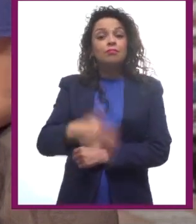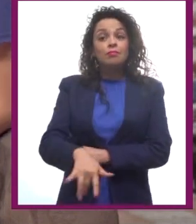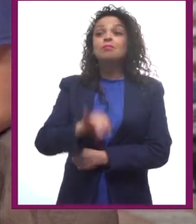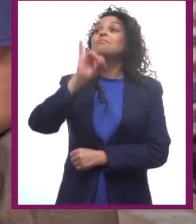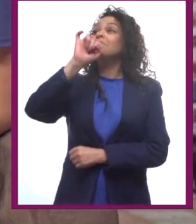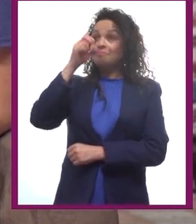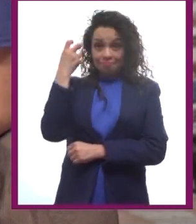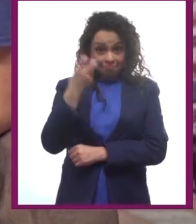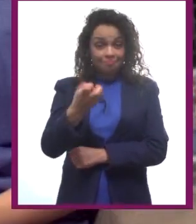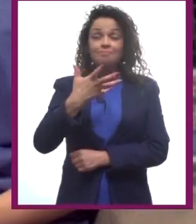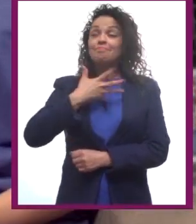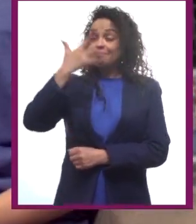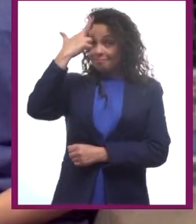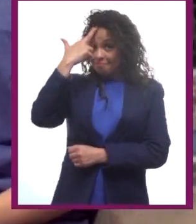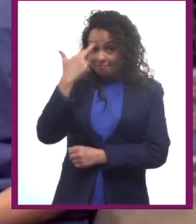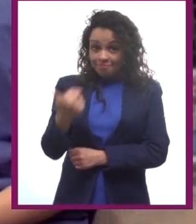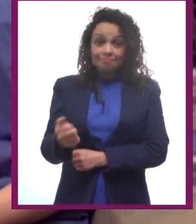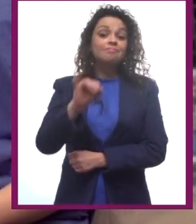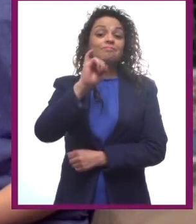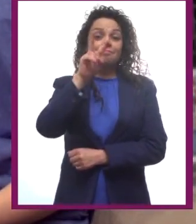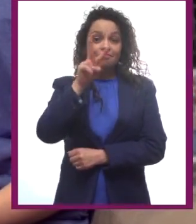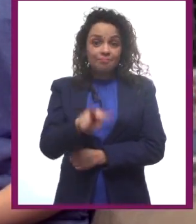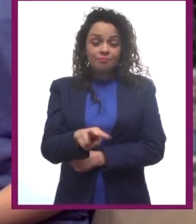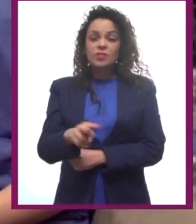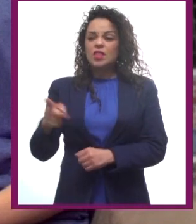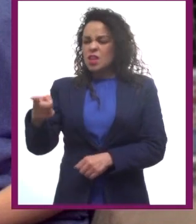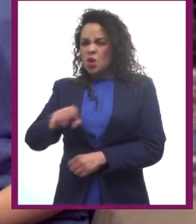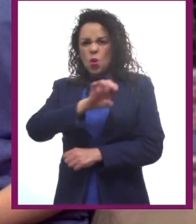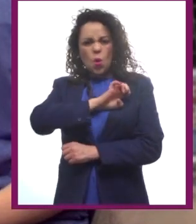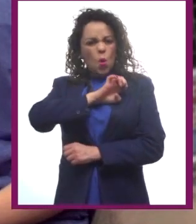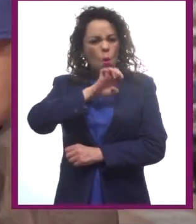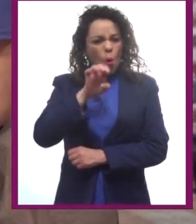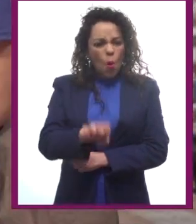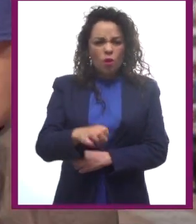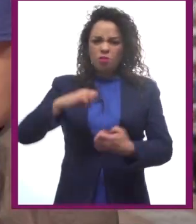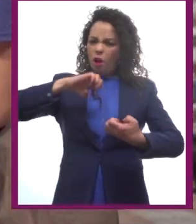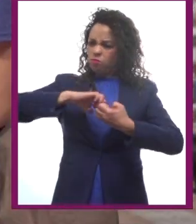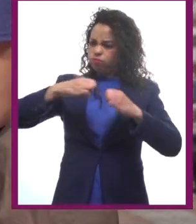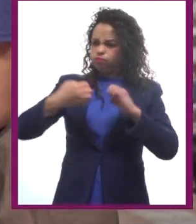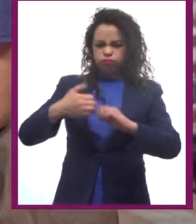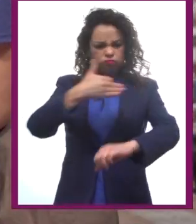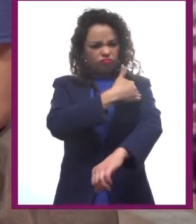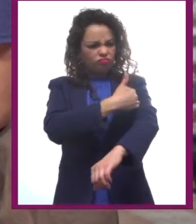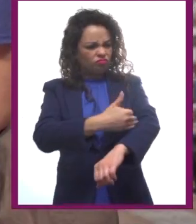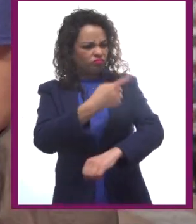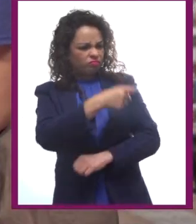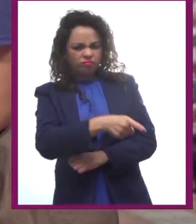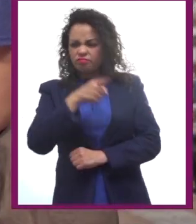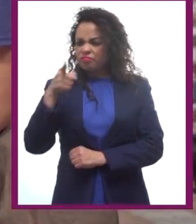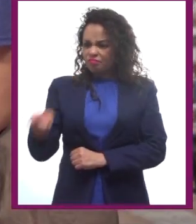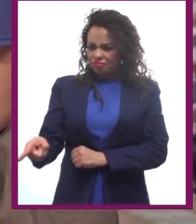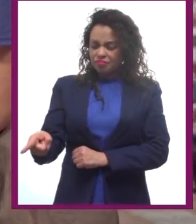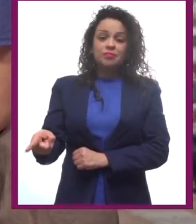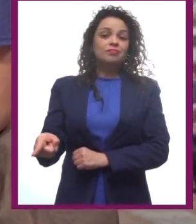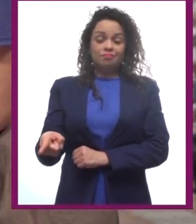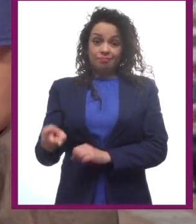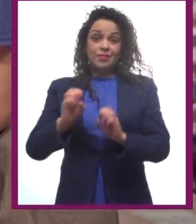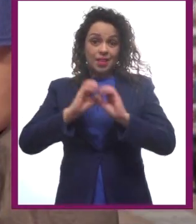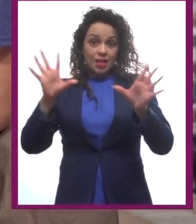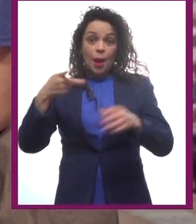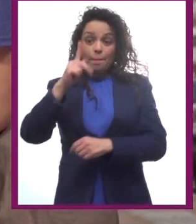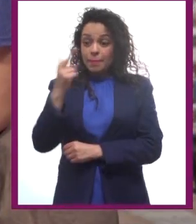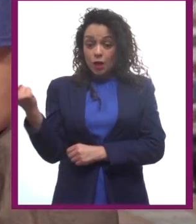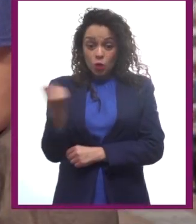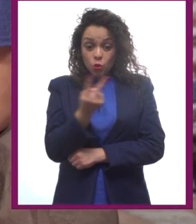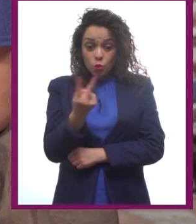Sí, efectivamente, Viviana. En este mundo donde el odio de las familias es tan patente y marcado, el amor de estos dos